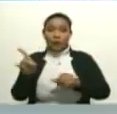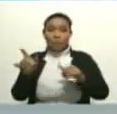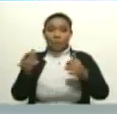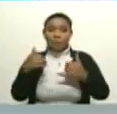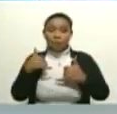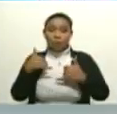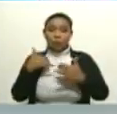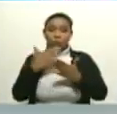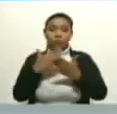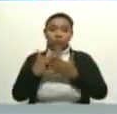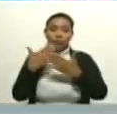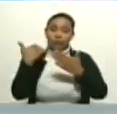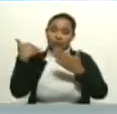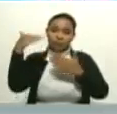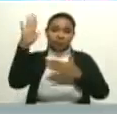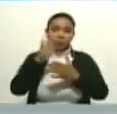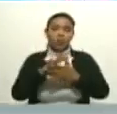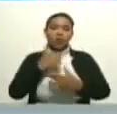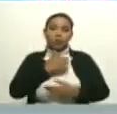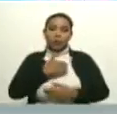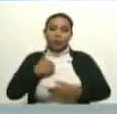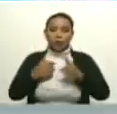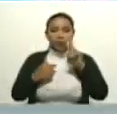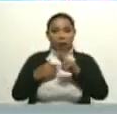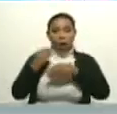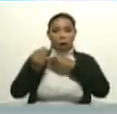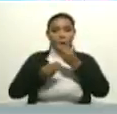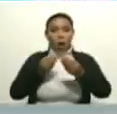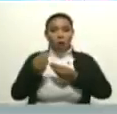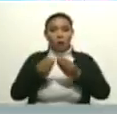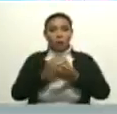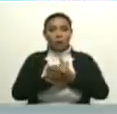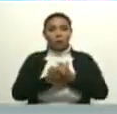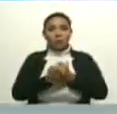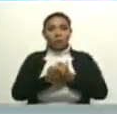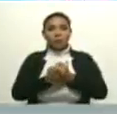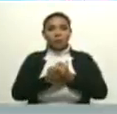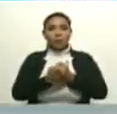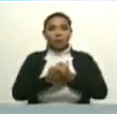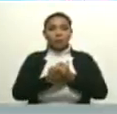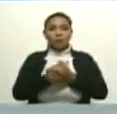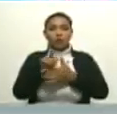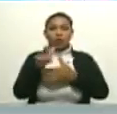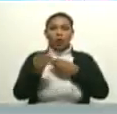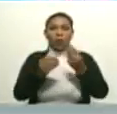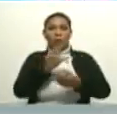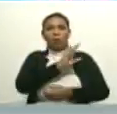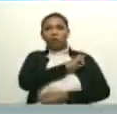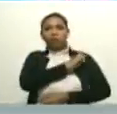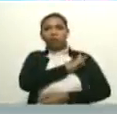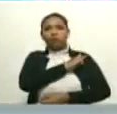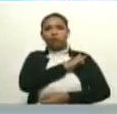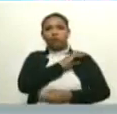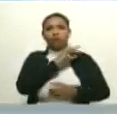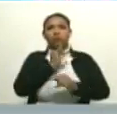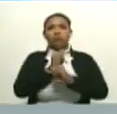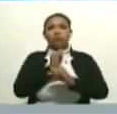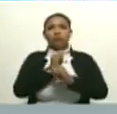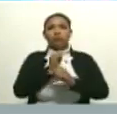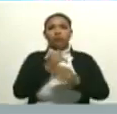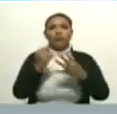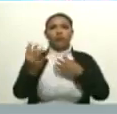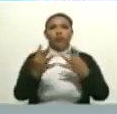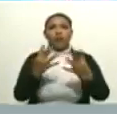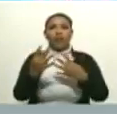siempre, así que bueno, yo quisiera ver Carlos Arroyo, tú como director del festival, ¿cómo te